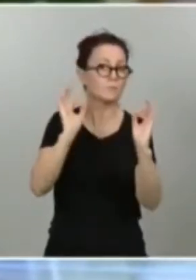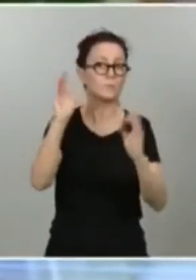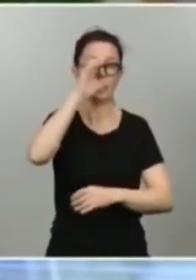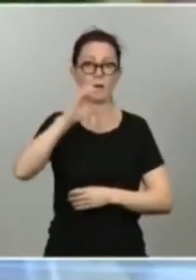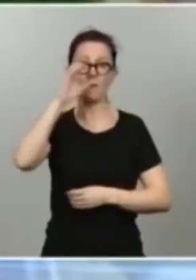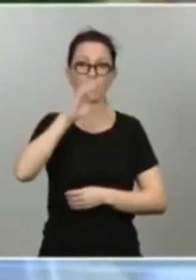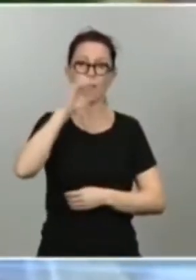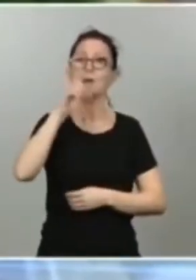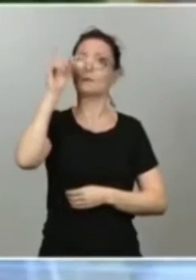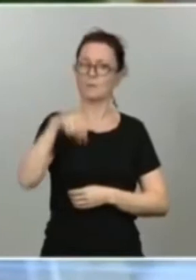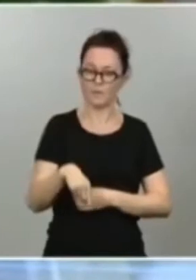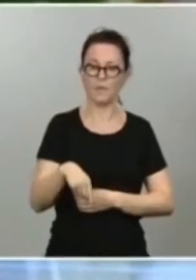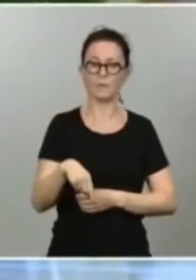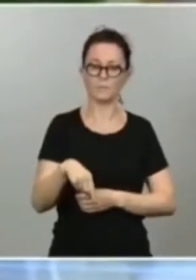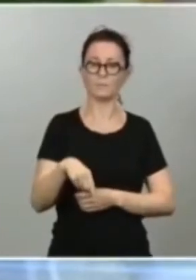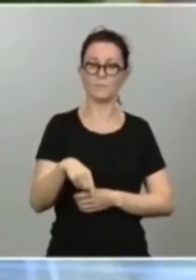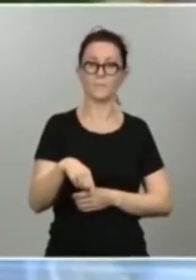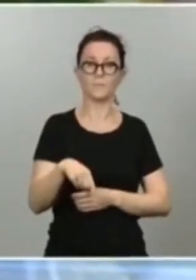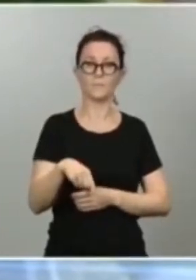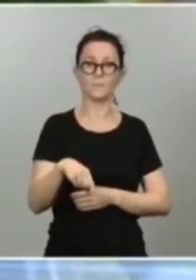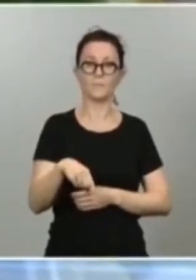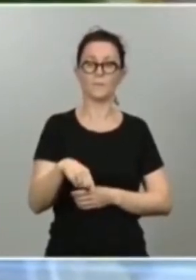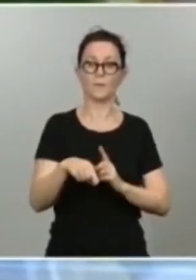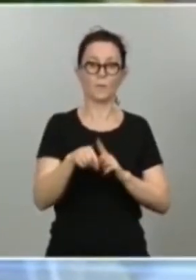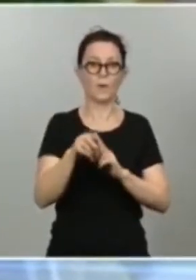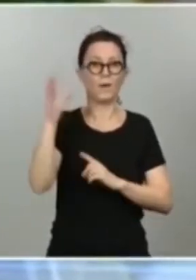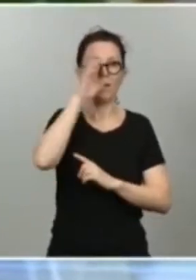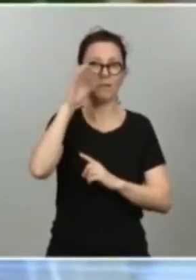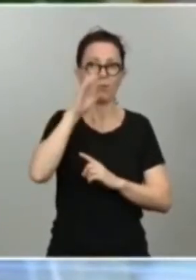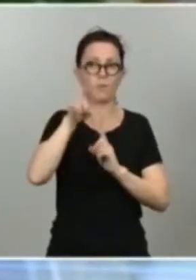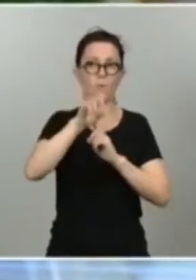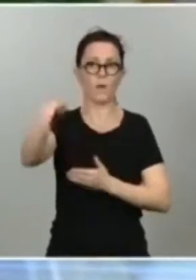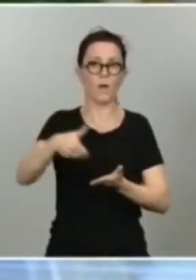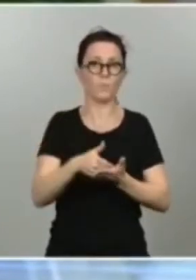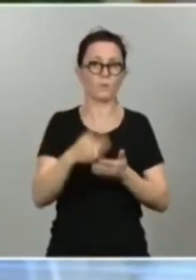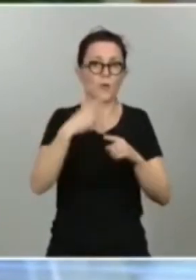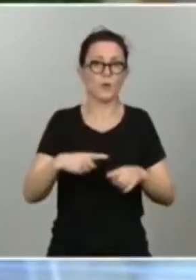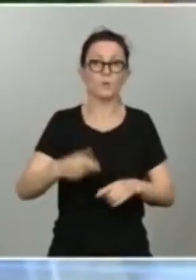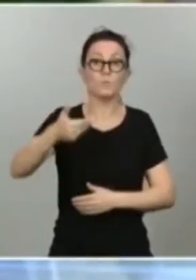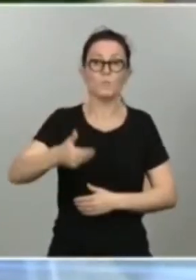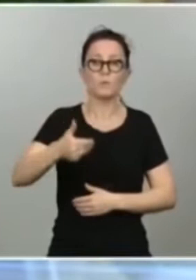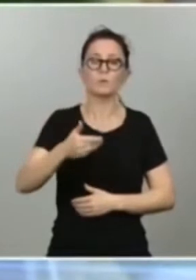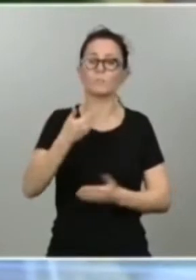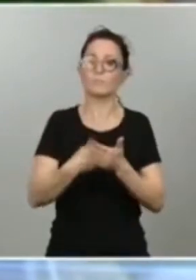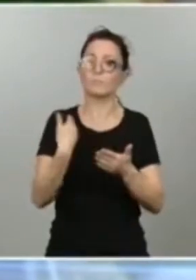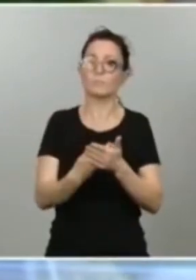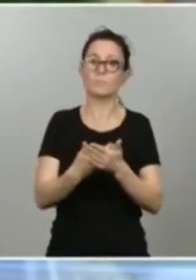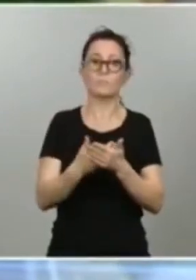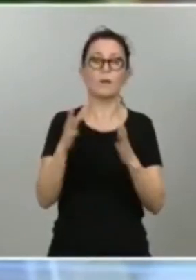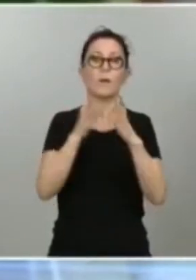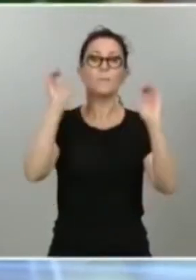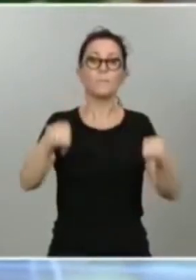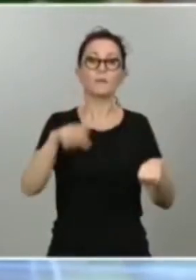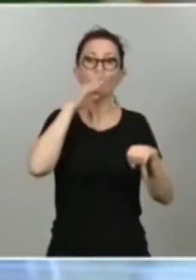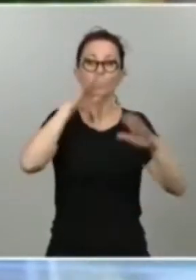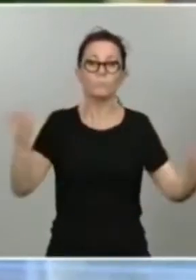grandes lecciones que tenemos que sacar, el aporte de la ciencia, y lo vamos a seguir demostrando con este pacto por la reactivación económica por el empleo, cuyas